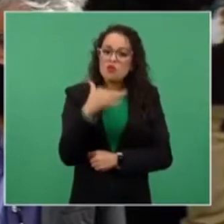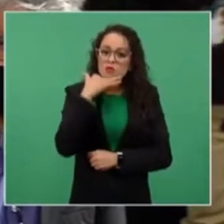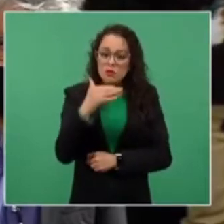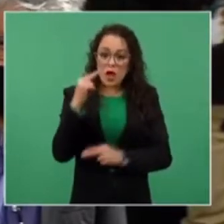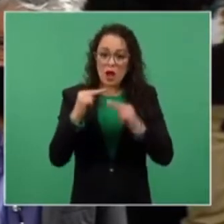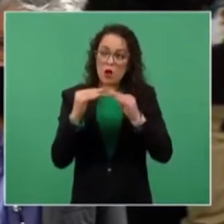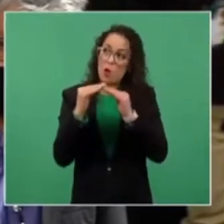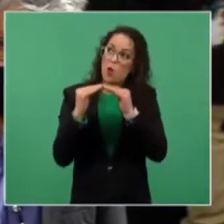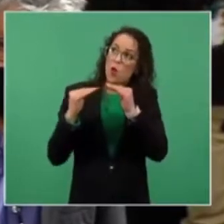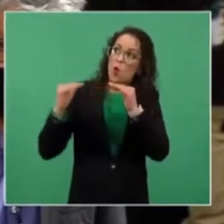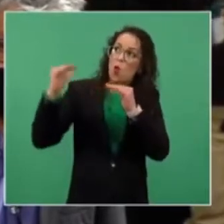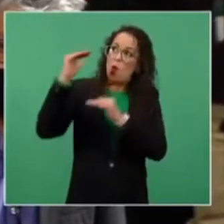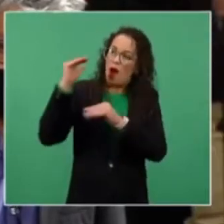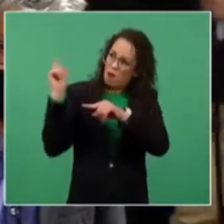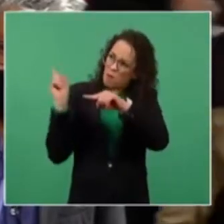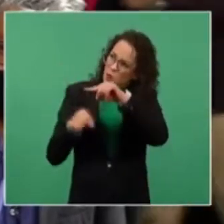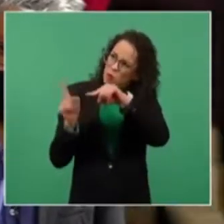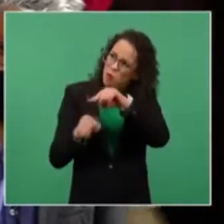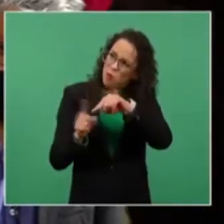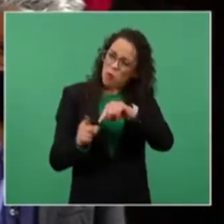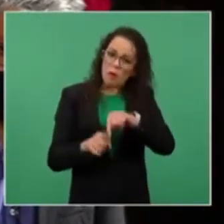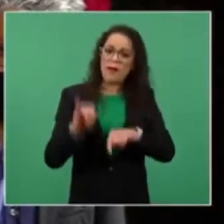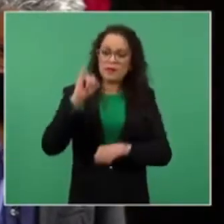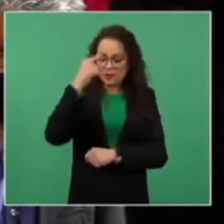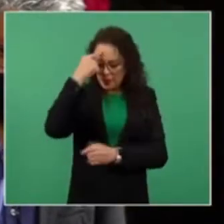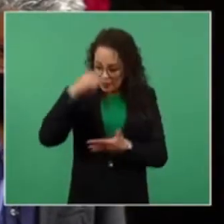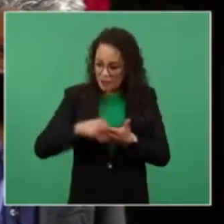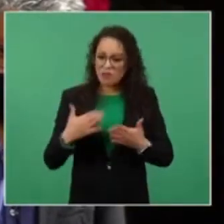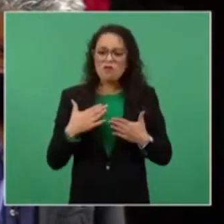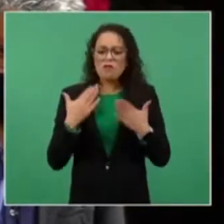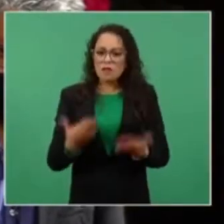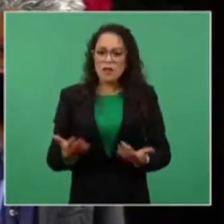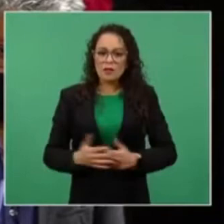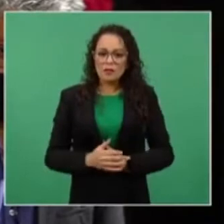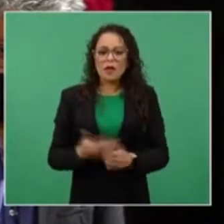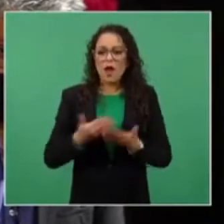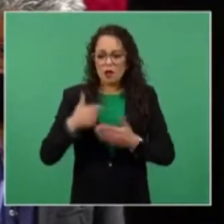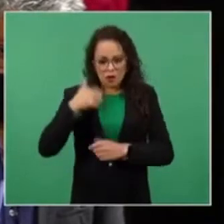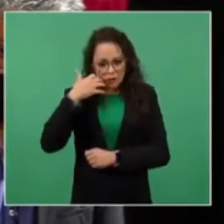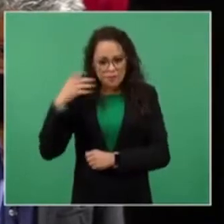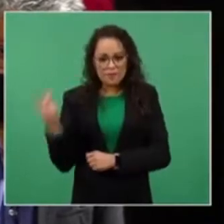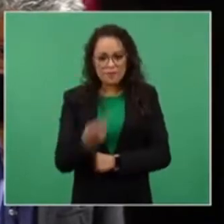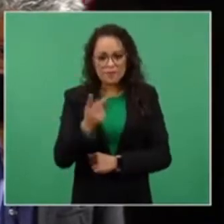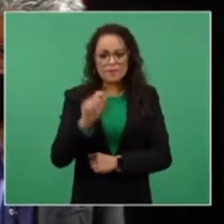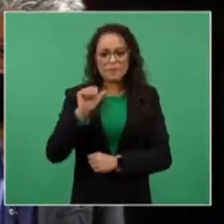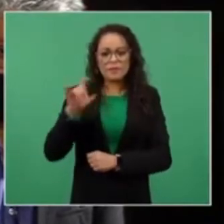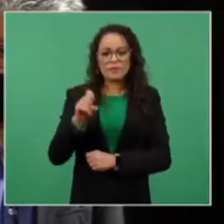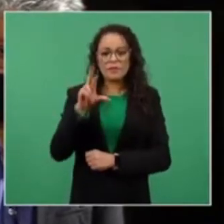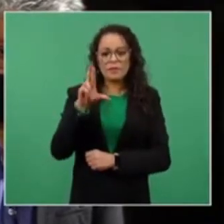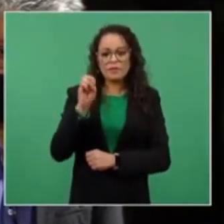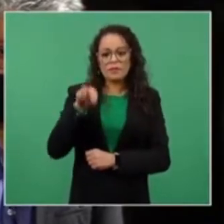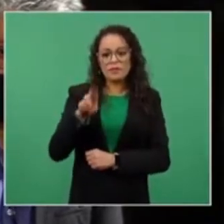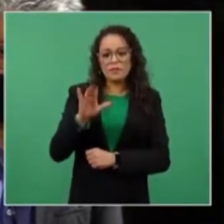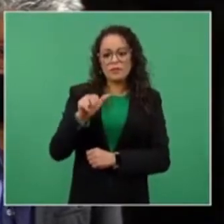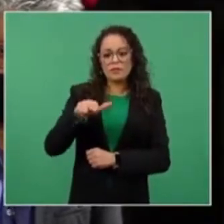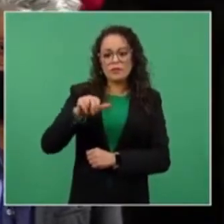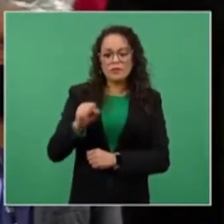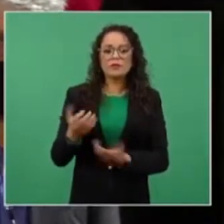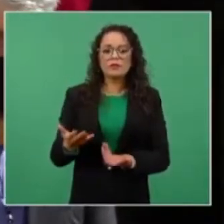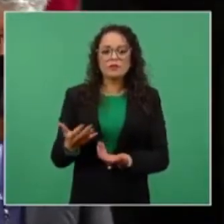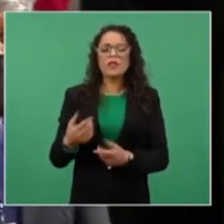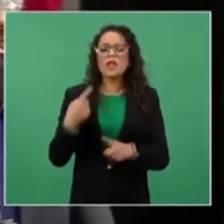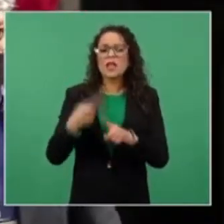Mi pregunta sería al señor Alejandro Encinas, ¿a quién le pisé los callos, como se diría coloquialmente,